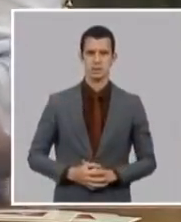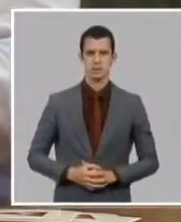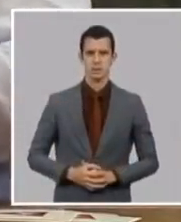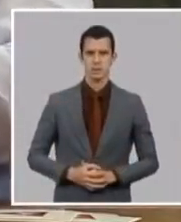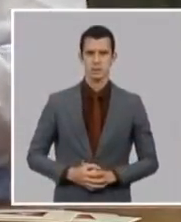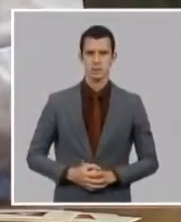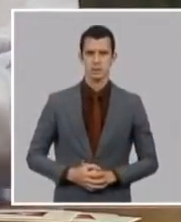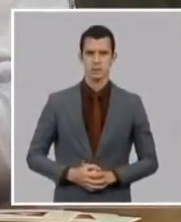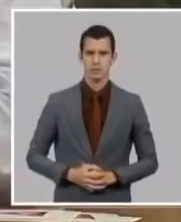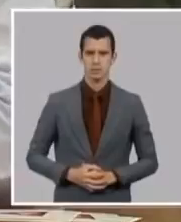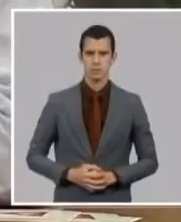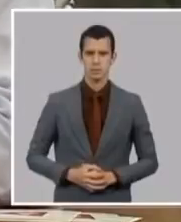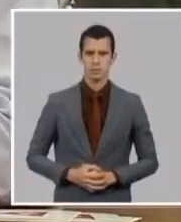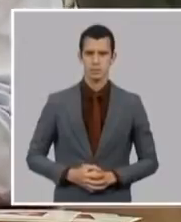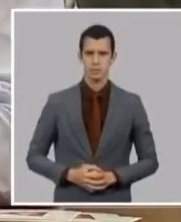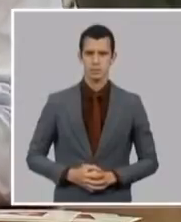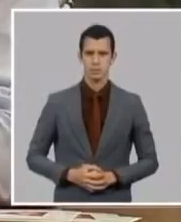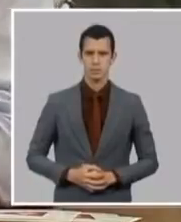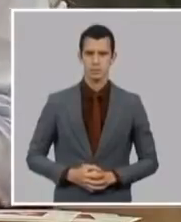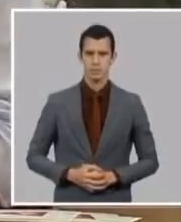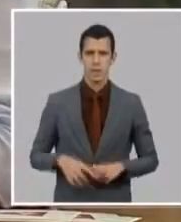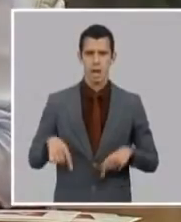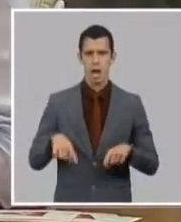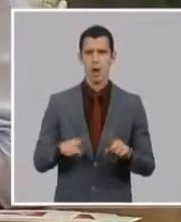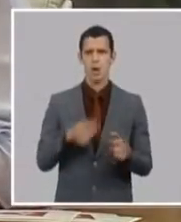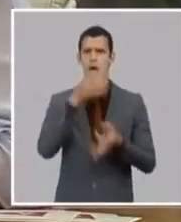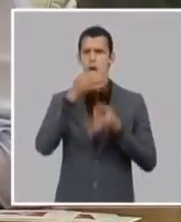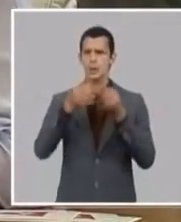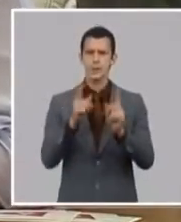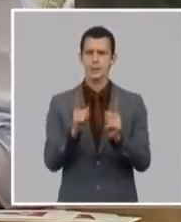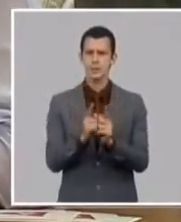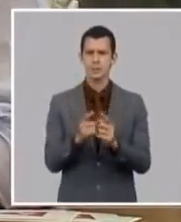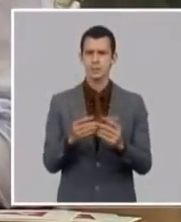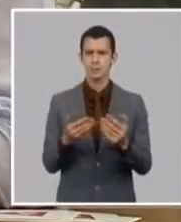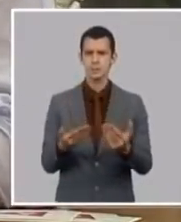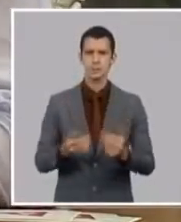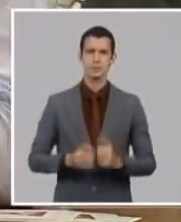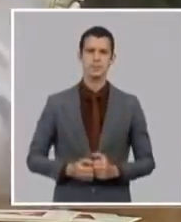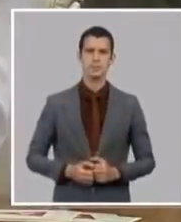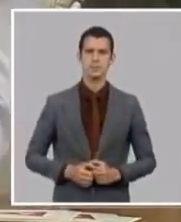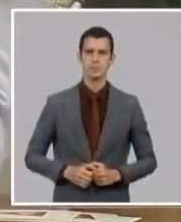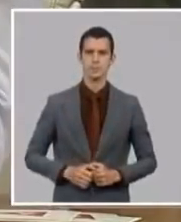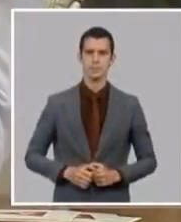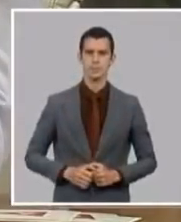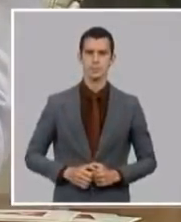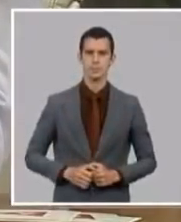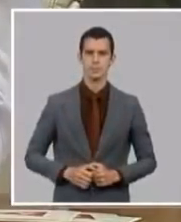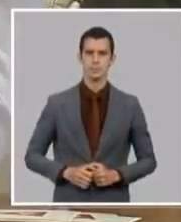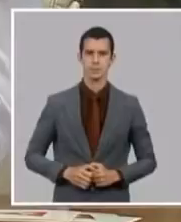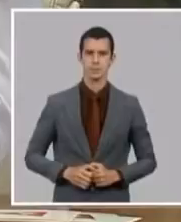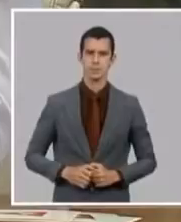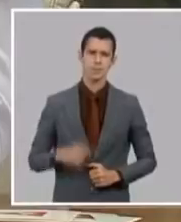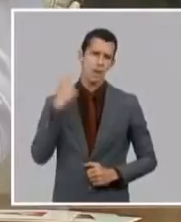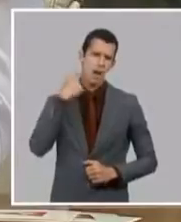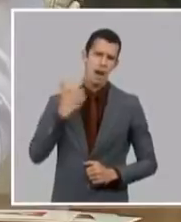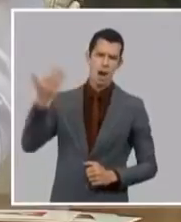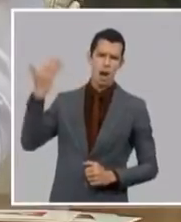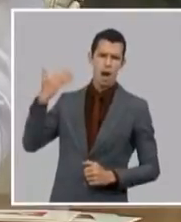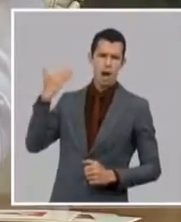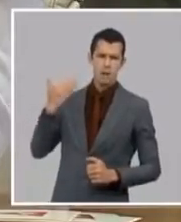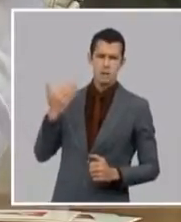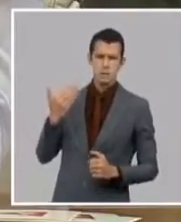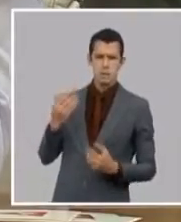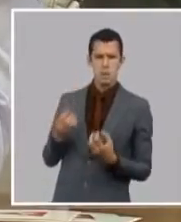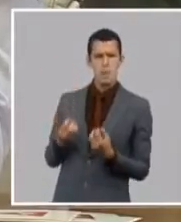detenernos también un momentico en los antecedentes y qué lecturas podemos hacer o algunas de las lecturas que podemos hacer de los antecedentes